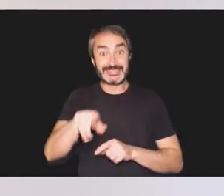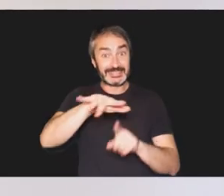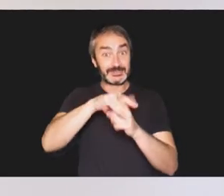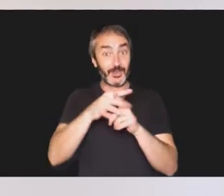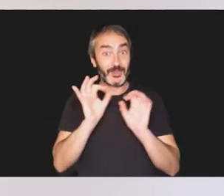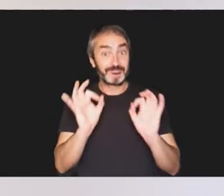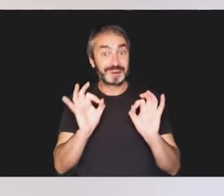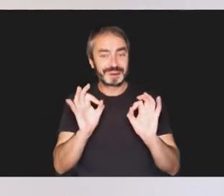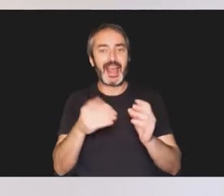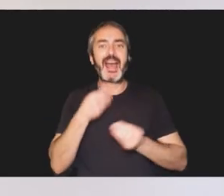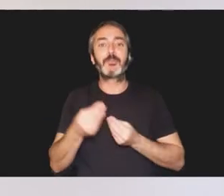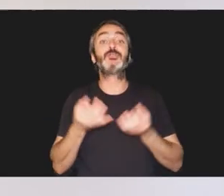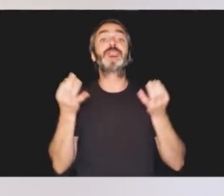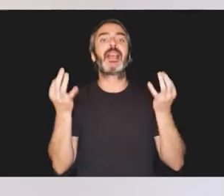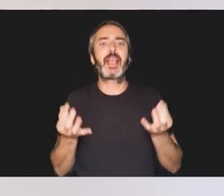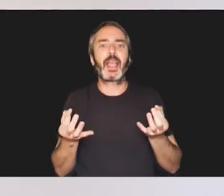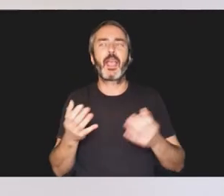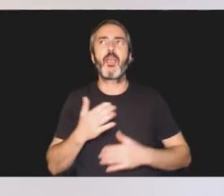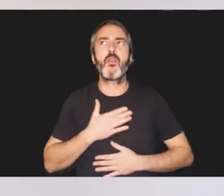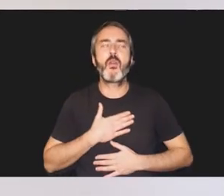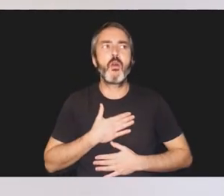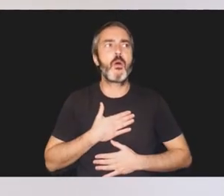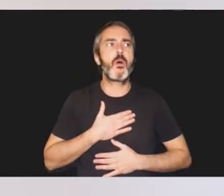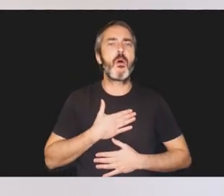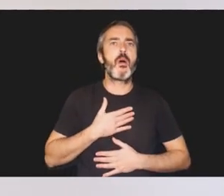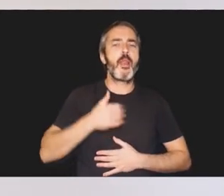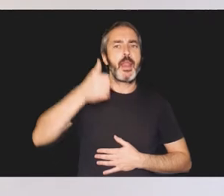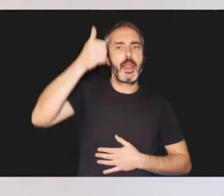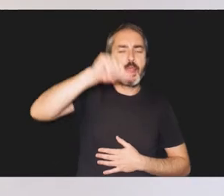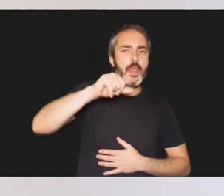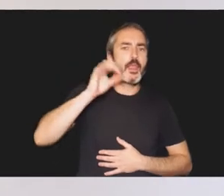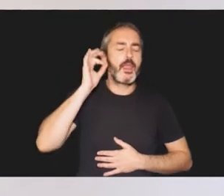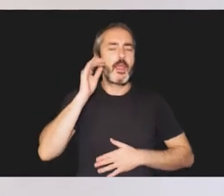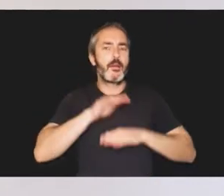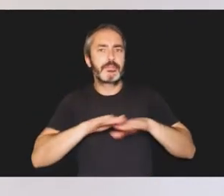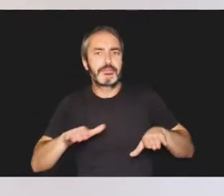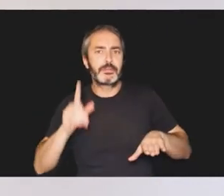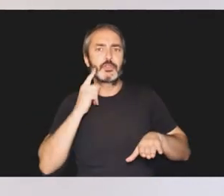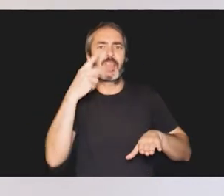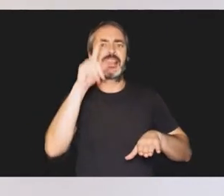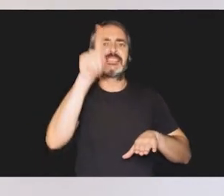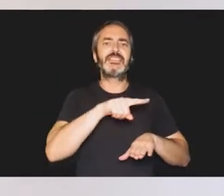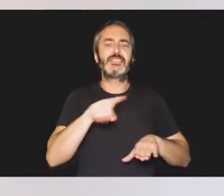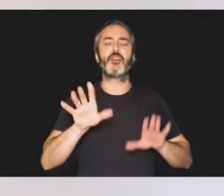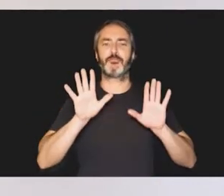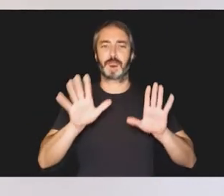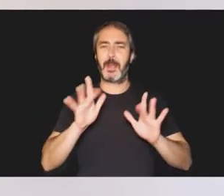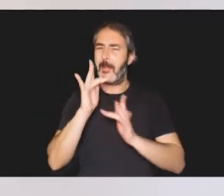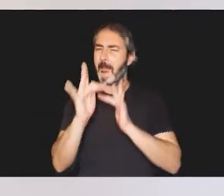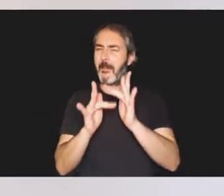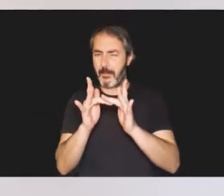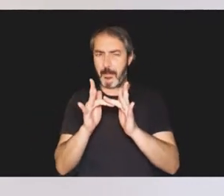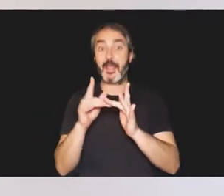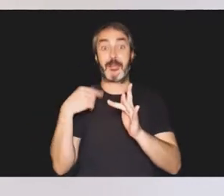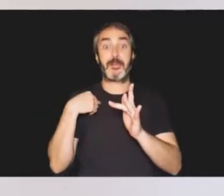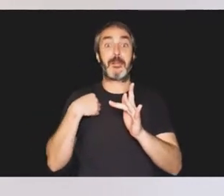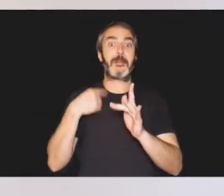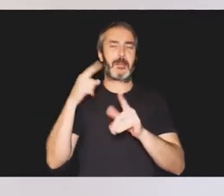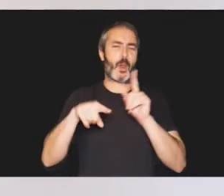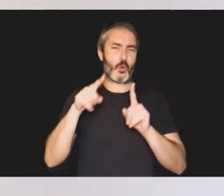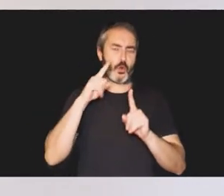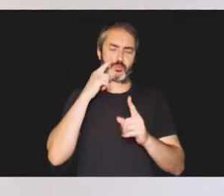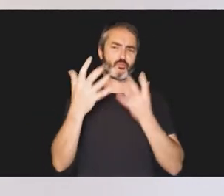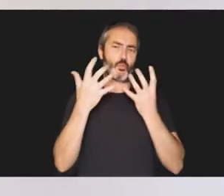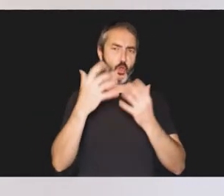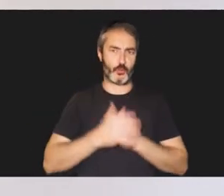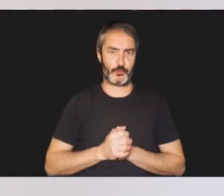esta situación, ¿qué podemos hacer? ¿Cómo sabemos si el niño o niña tiene sordoceguera? Aunque se trate de un bebé, algunas de las señales de aviso son